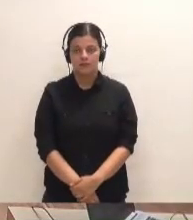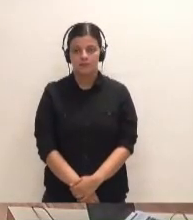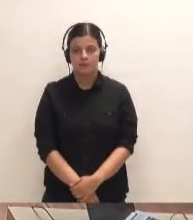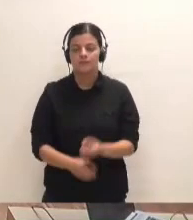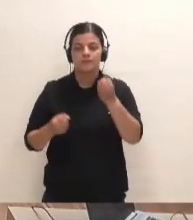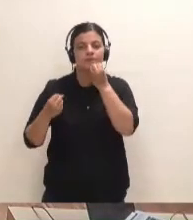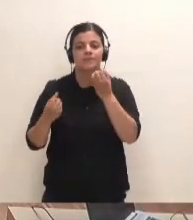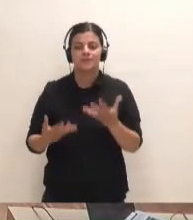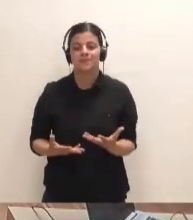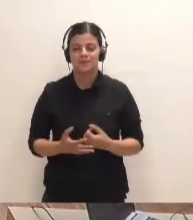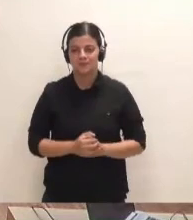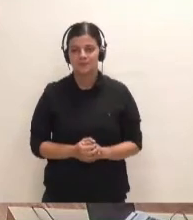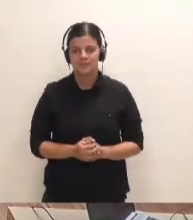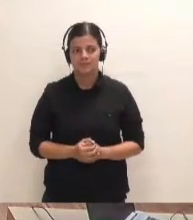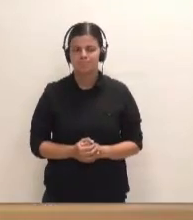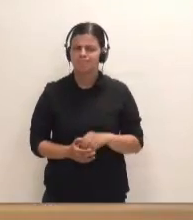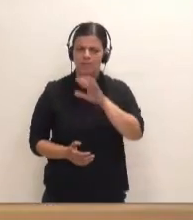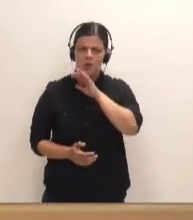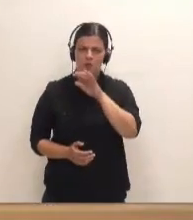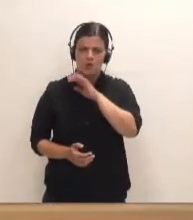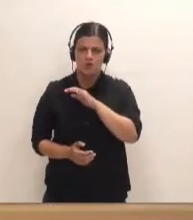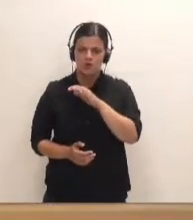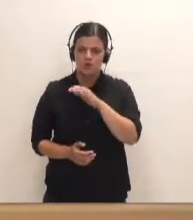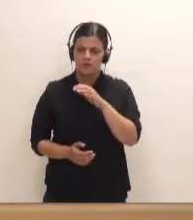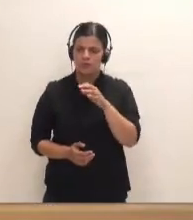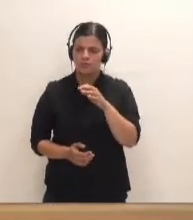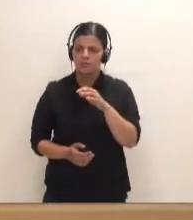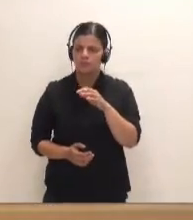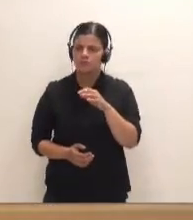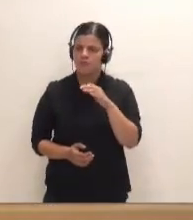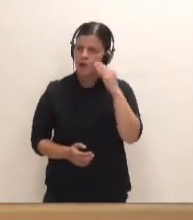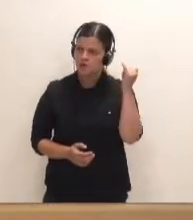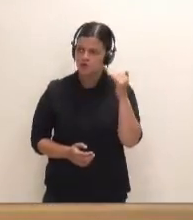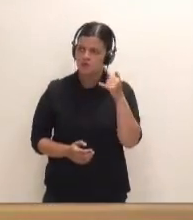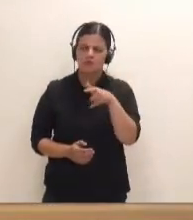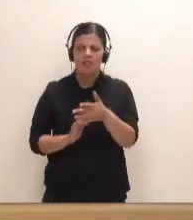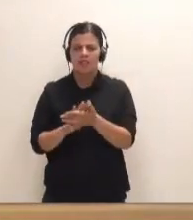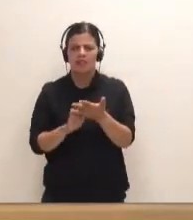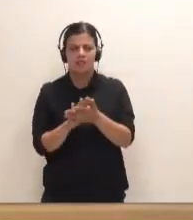Bien, es curioso. Señor Alonso, yo lo escucho hablar y me dicen el pasado.